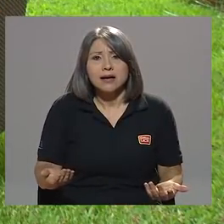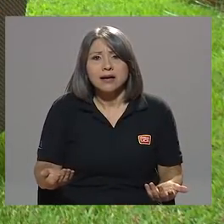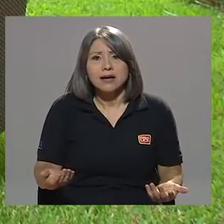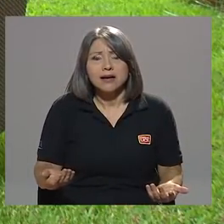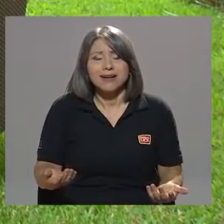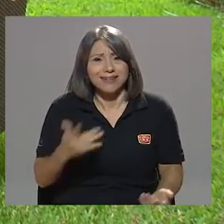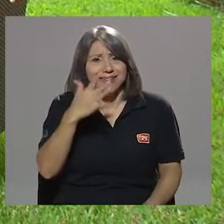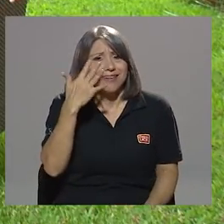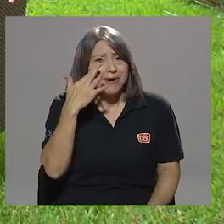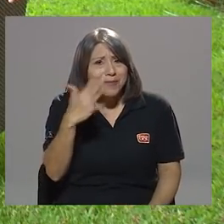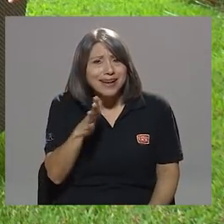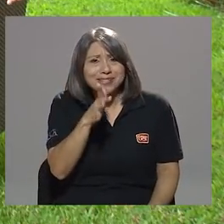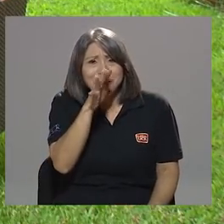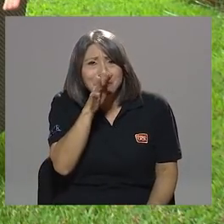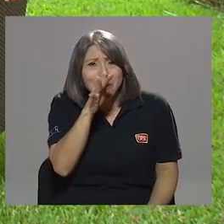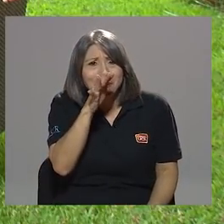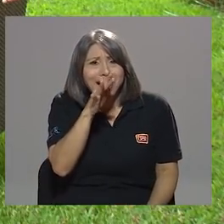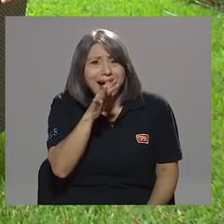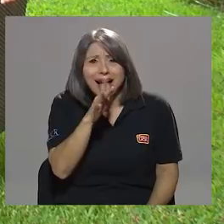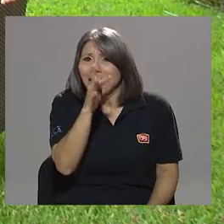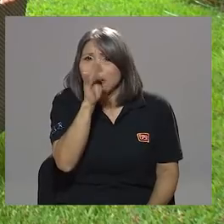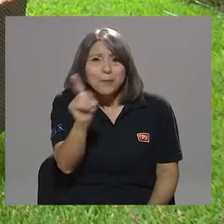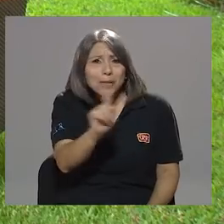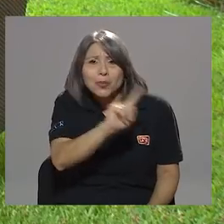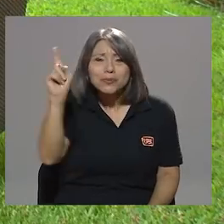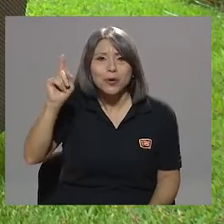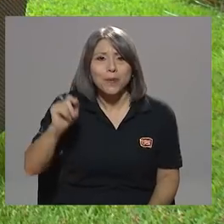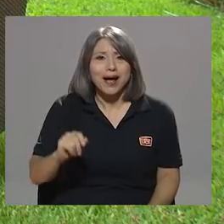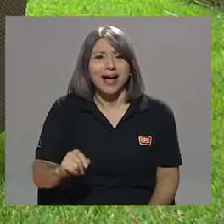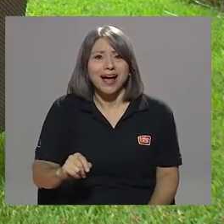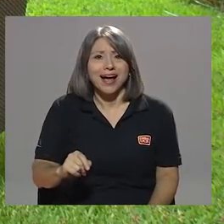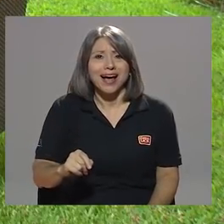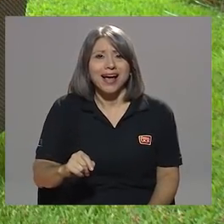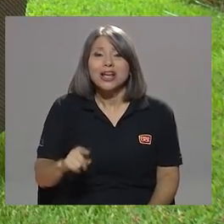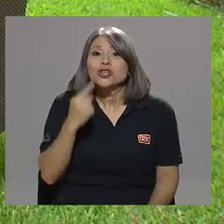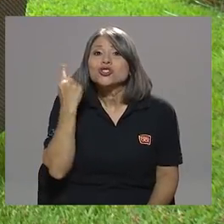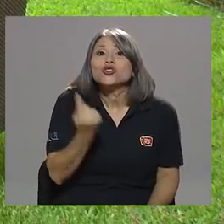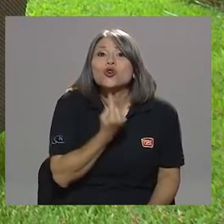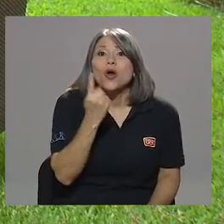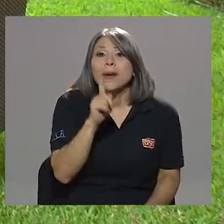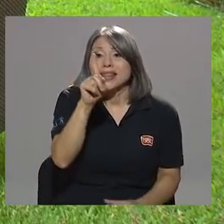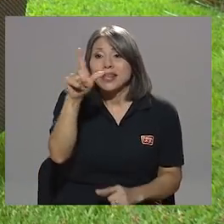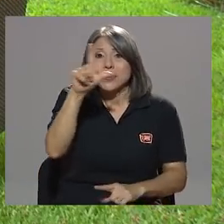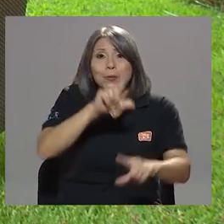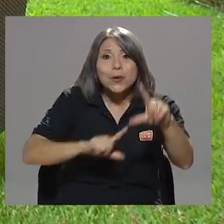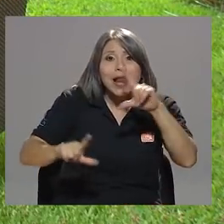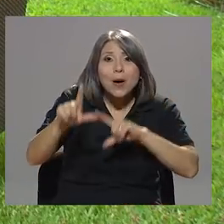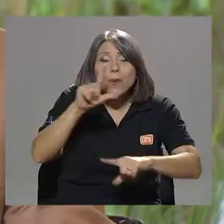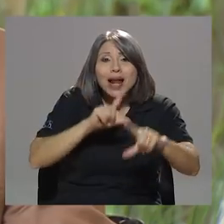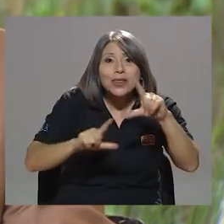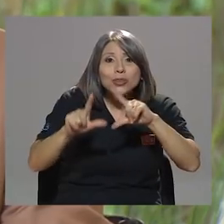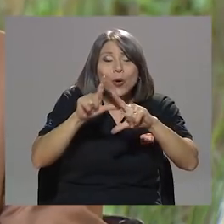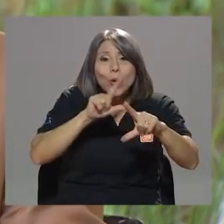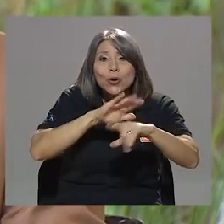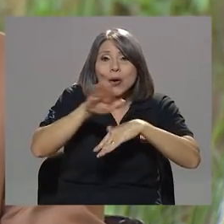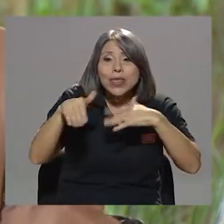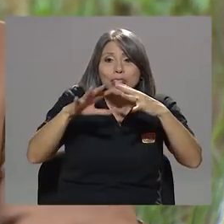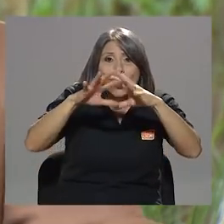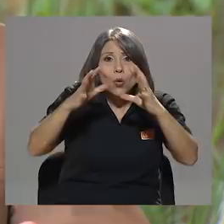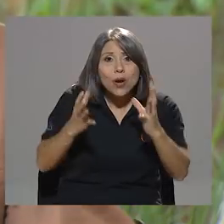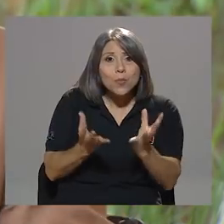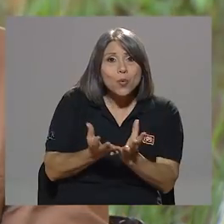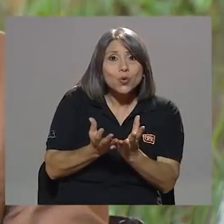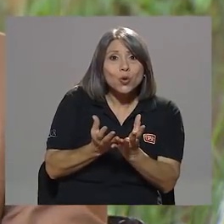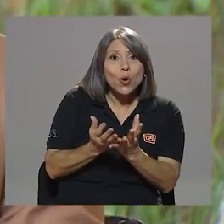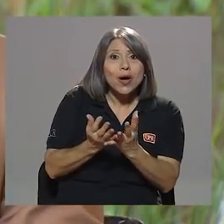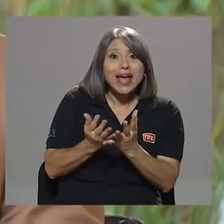O parece una broma, pero no es broma. Pero... Un solo laboratorio en todo el mundo, y está en San Francisco, ni